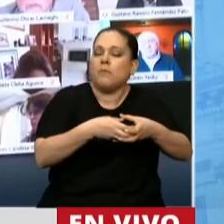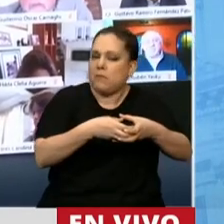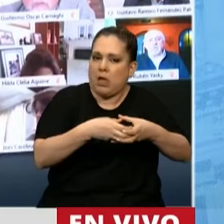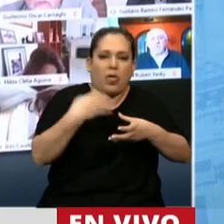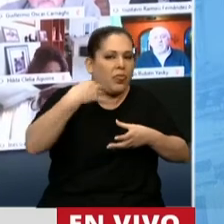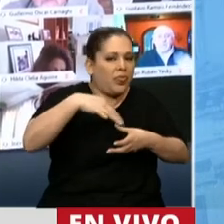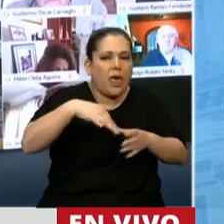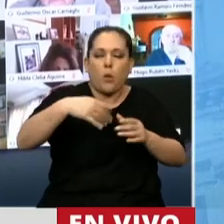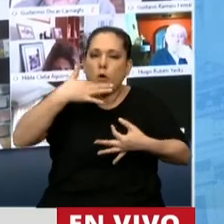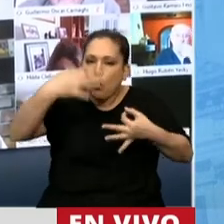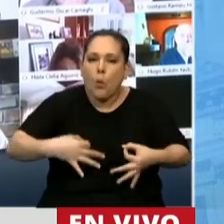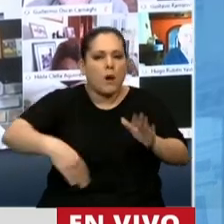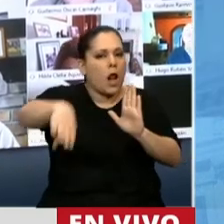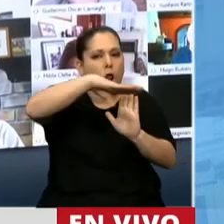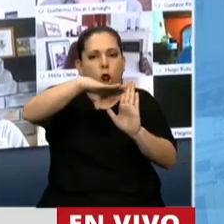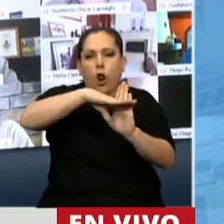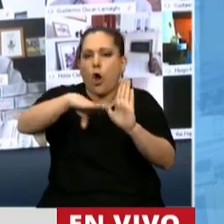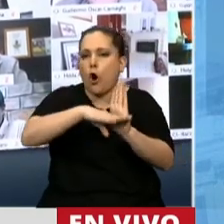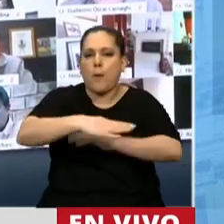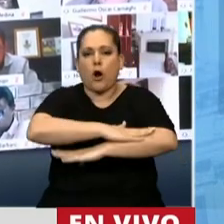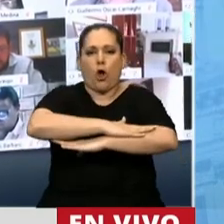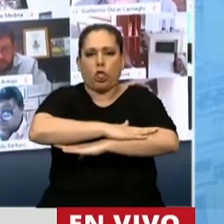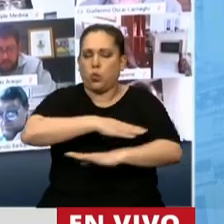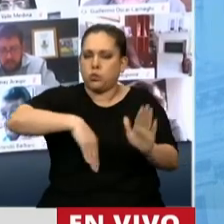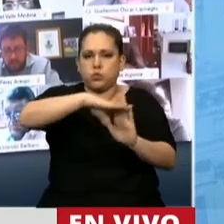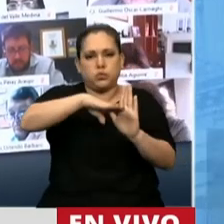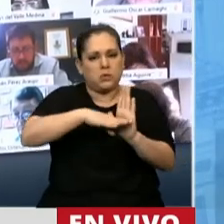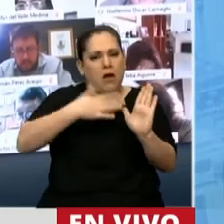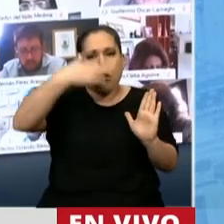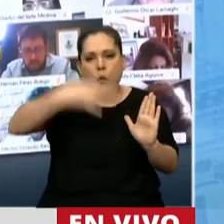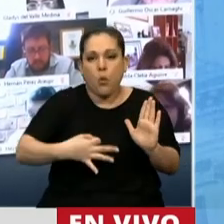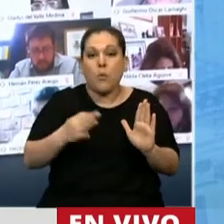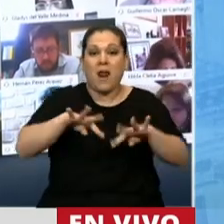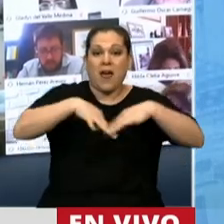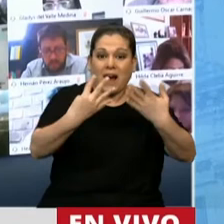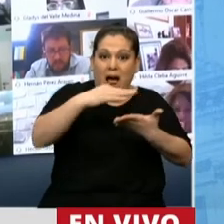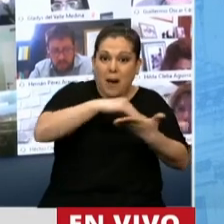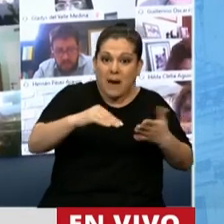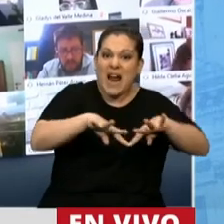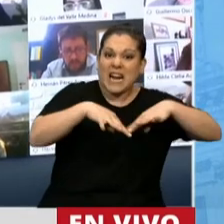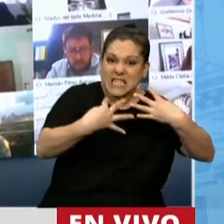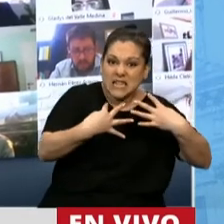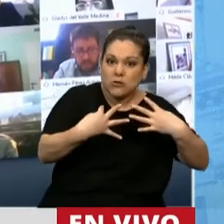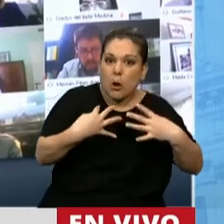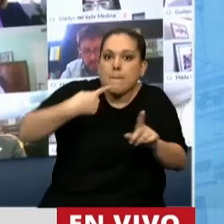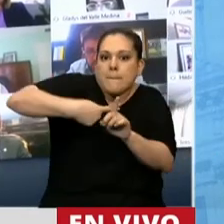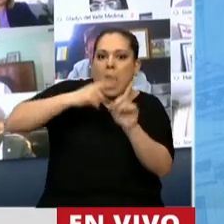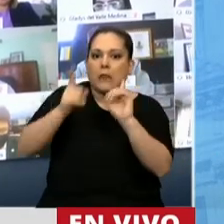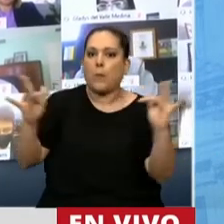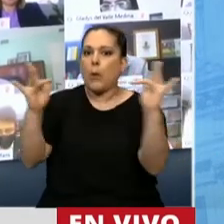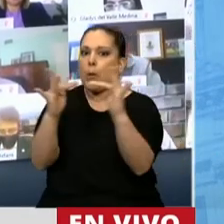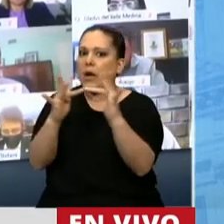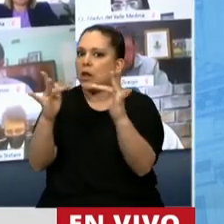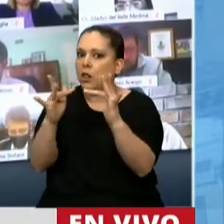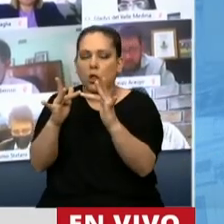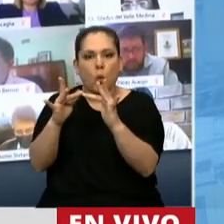observancia de las normas de comportamiento y de coro, tanto en el recinto de sesiones como en la plataforma de trabajo